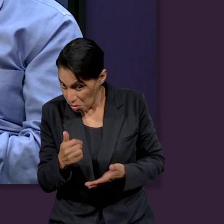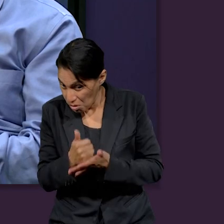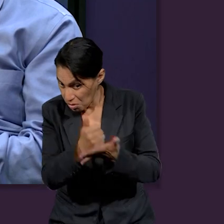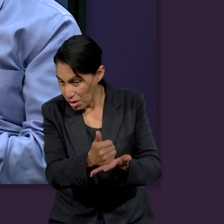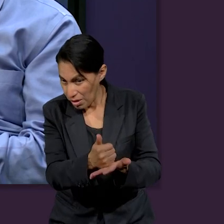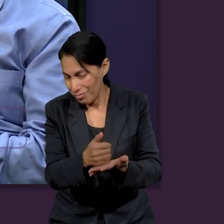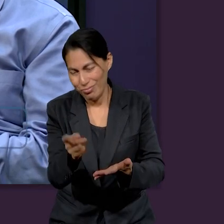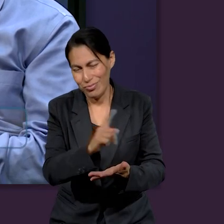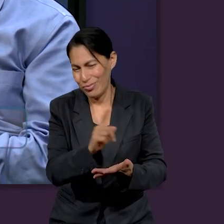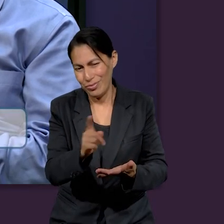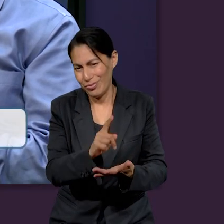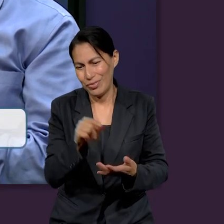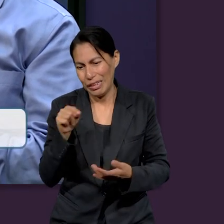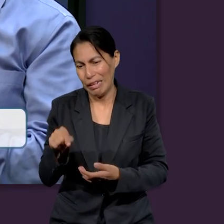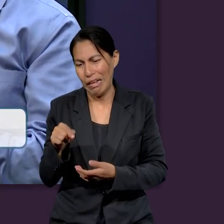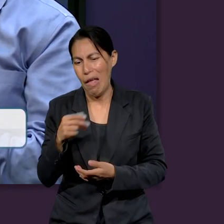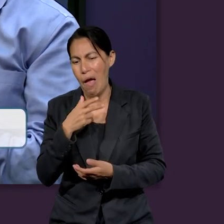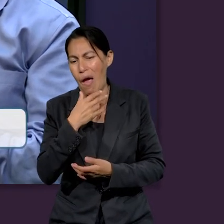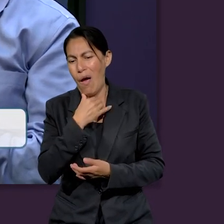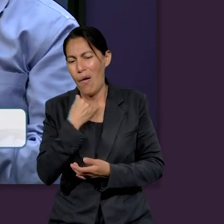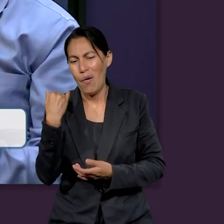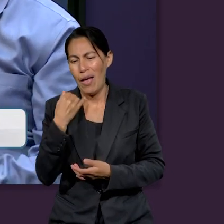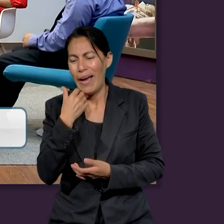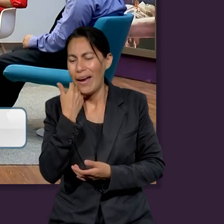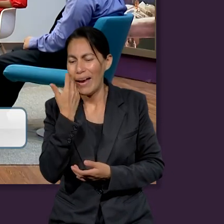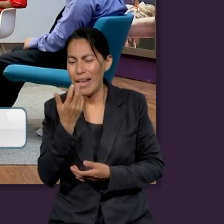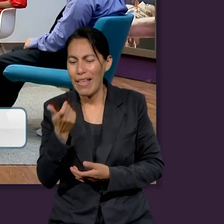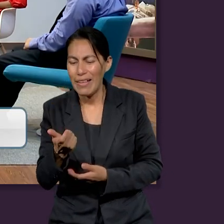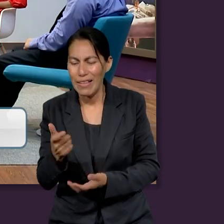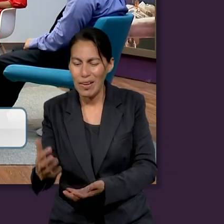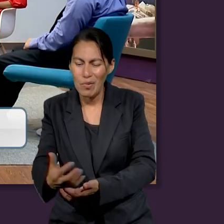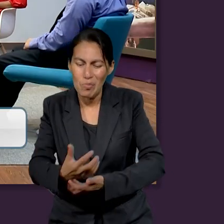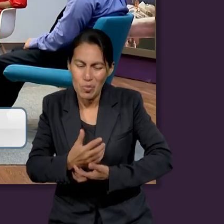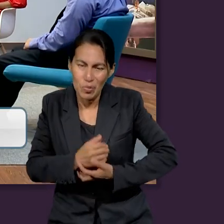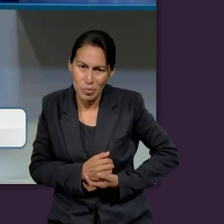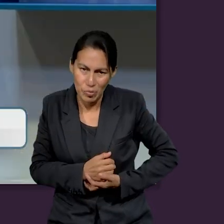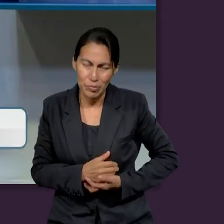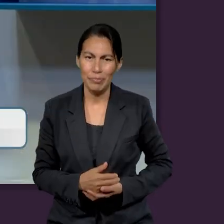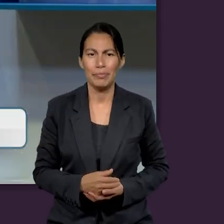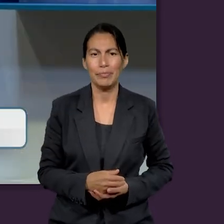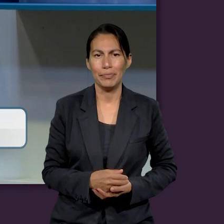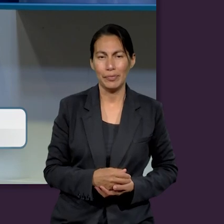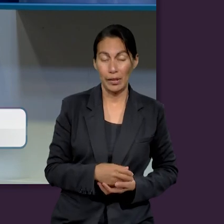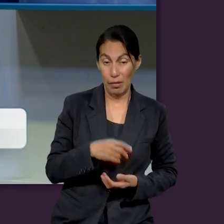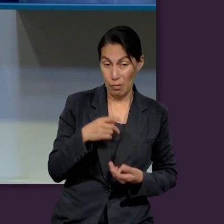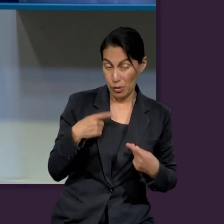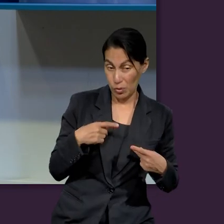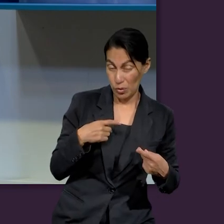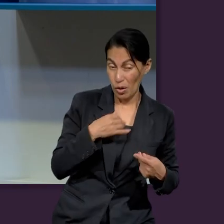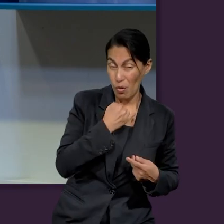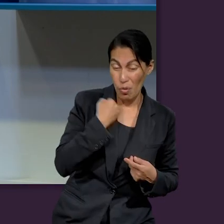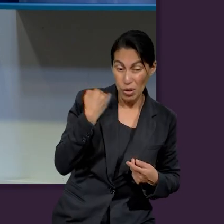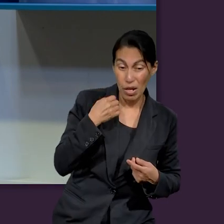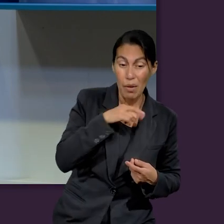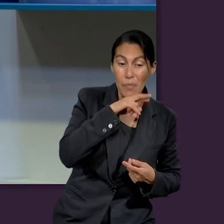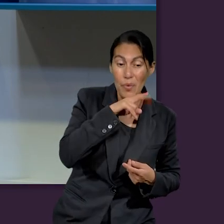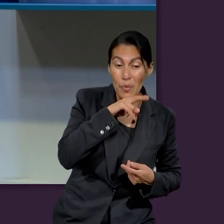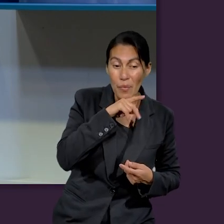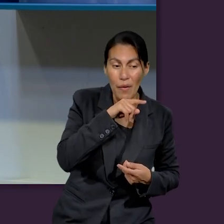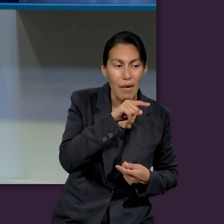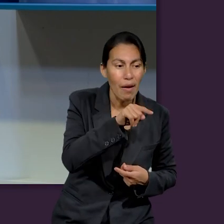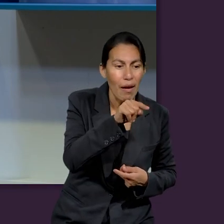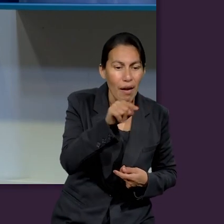y teniendo la bolsa sustraída de lo que se echaba en ella. Allí dice claramente cuál era su preocupación. La